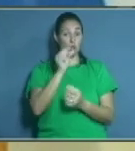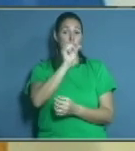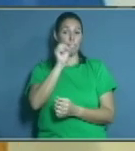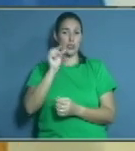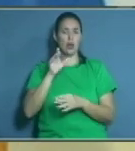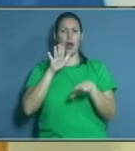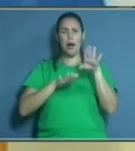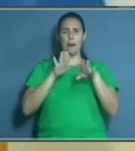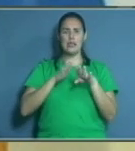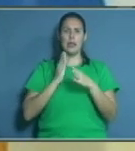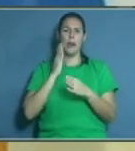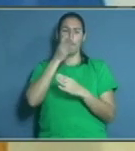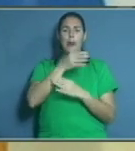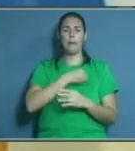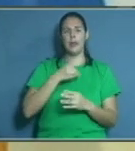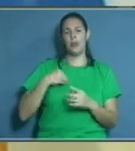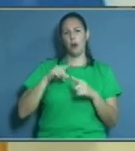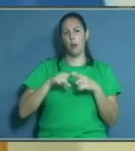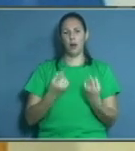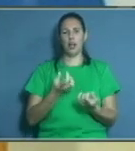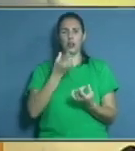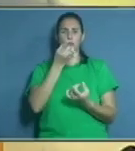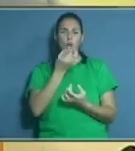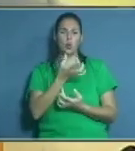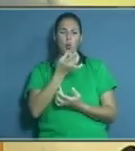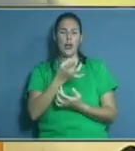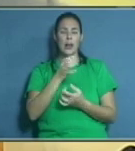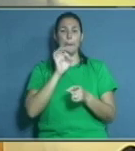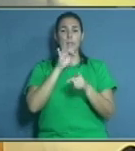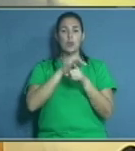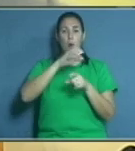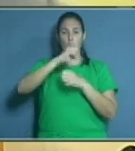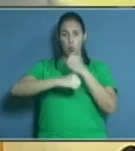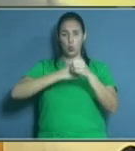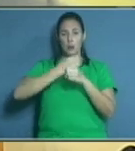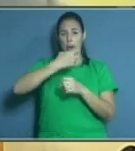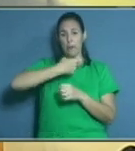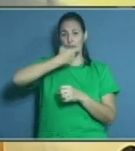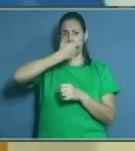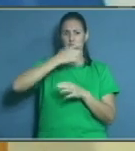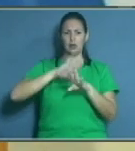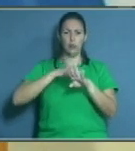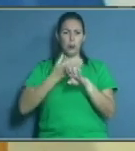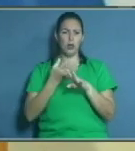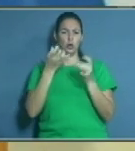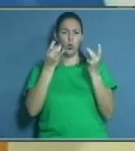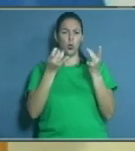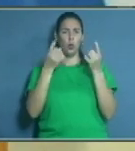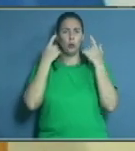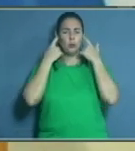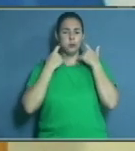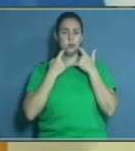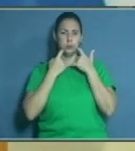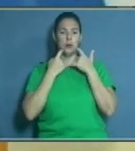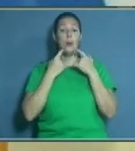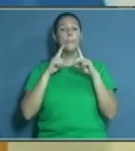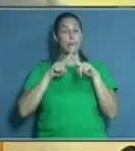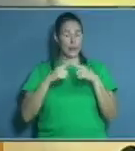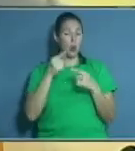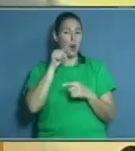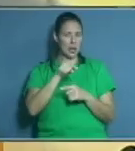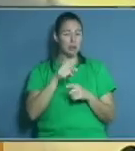quejados de dolor y malestar luego de la colocación de una prótesis. Todo eso tiene solución. Todo tiene solución. Sí.